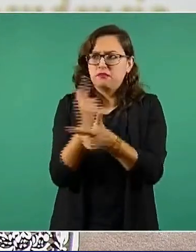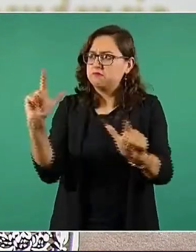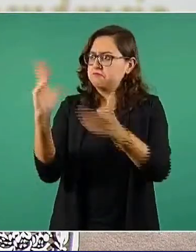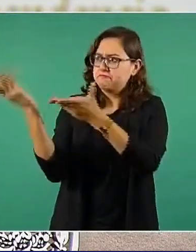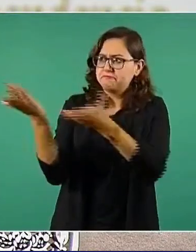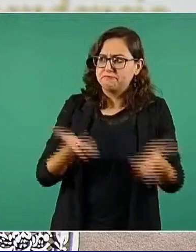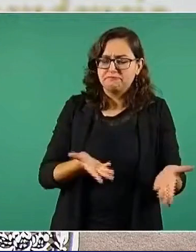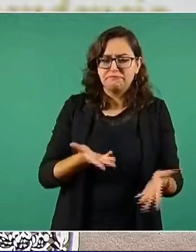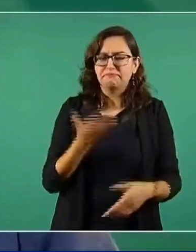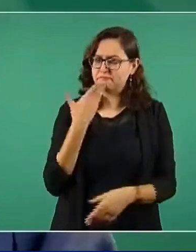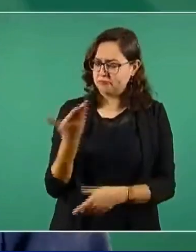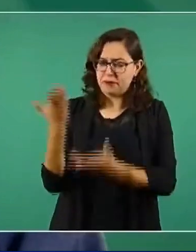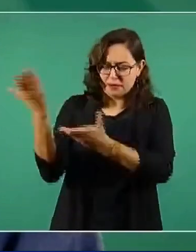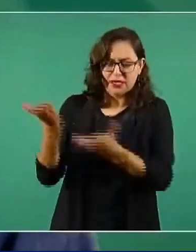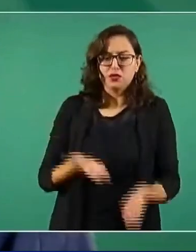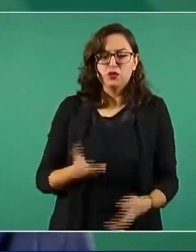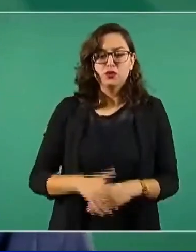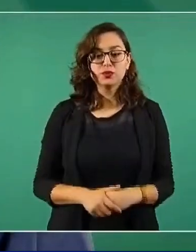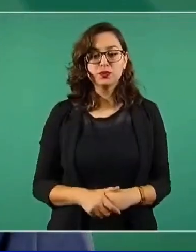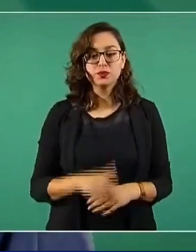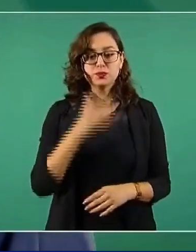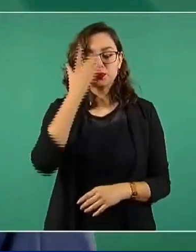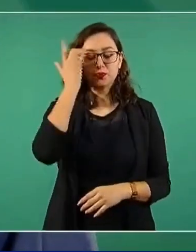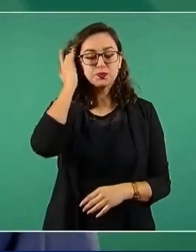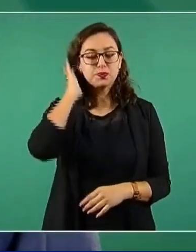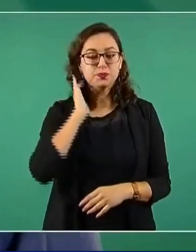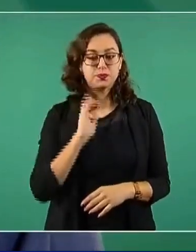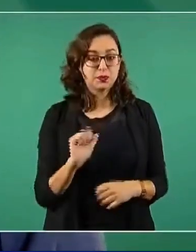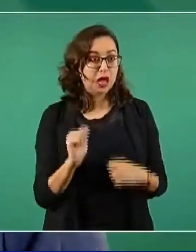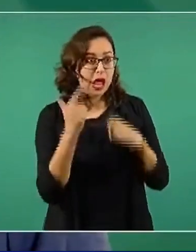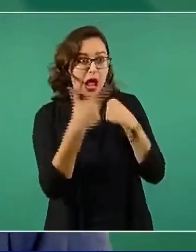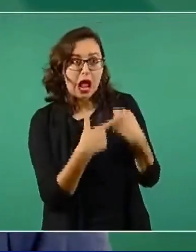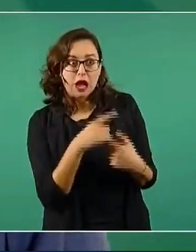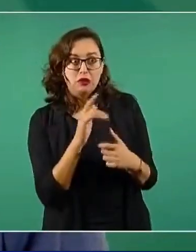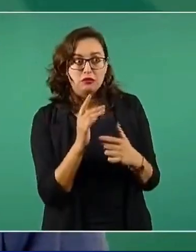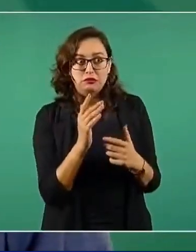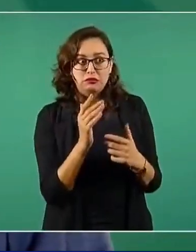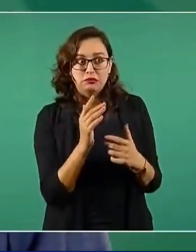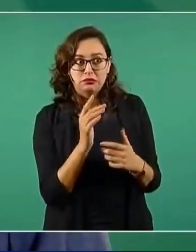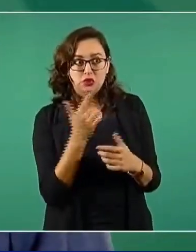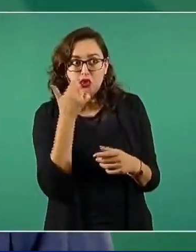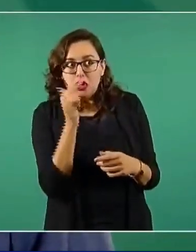que vengan. No había ninguna restricción. Ningún problema.